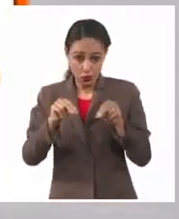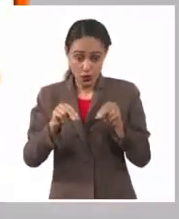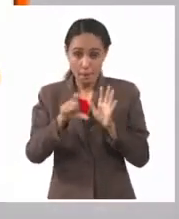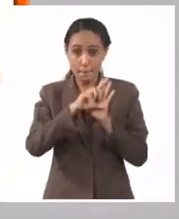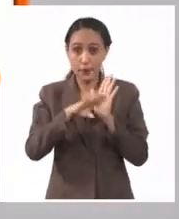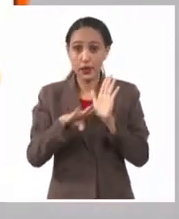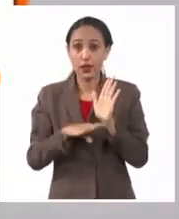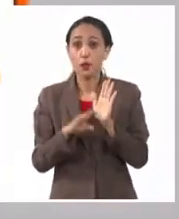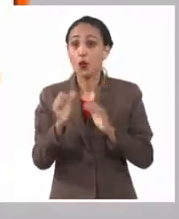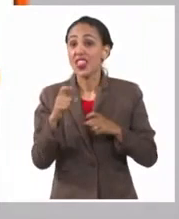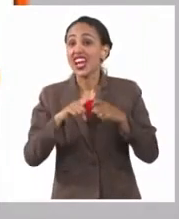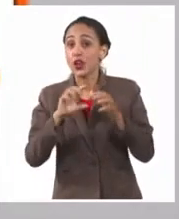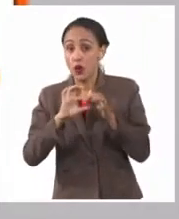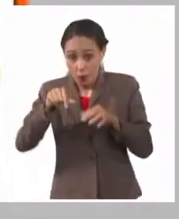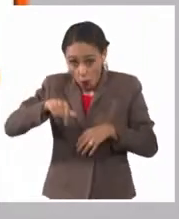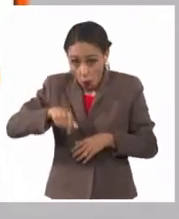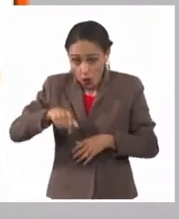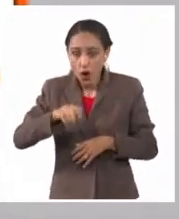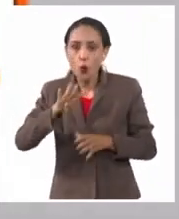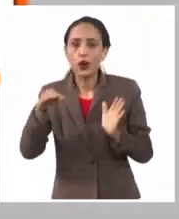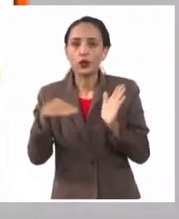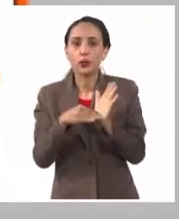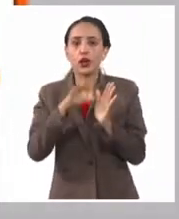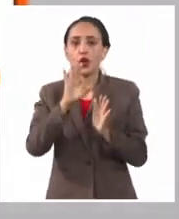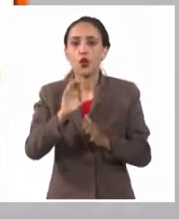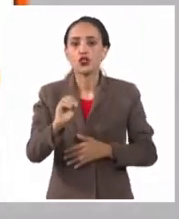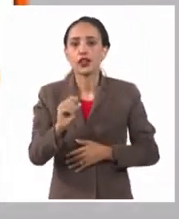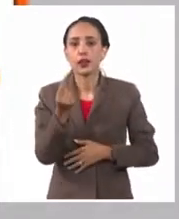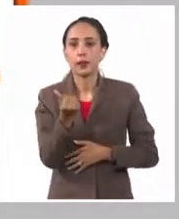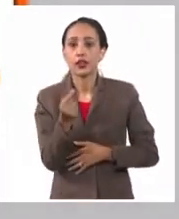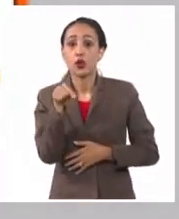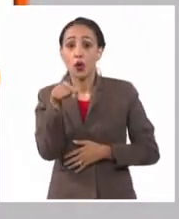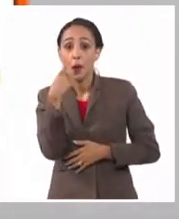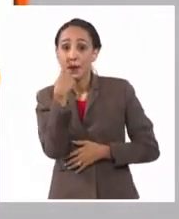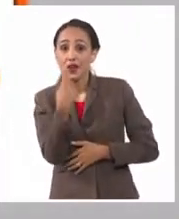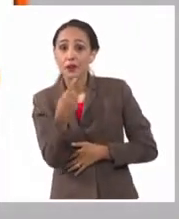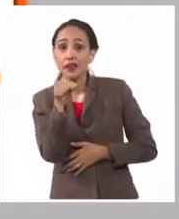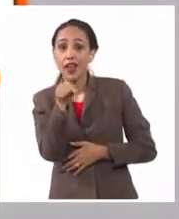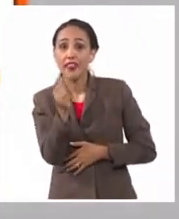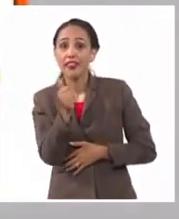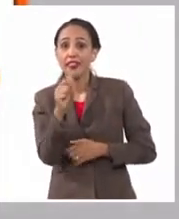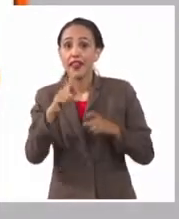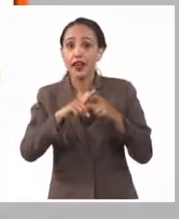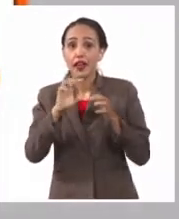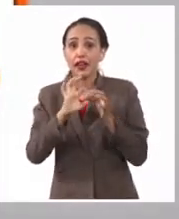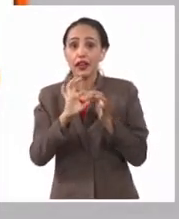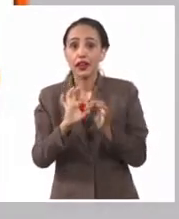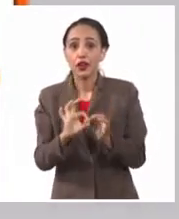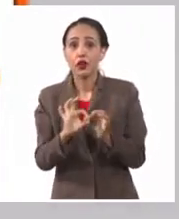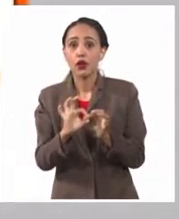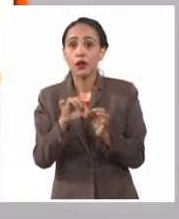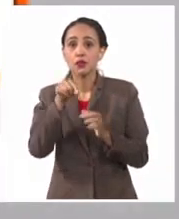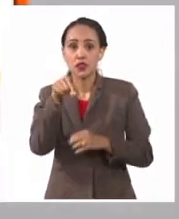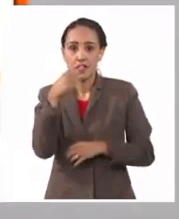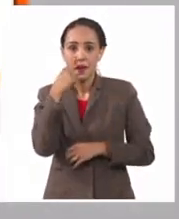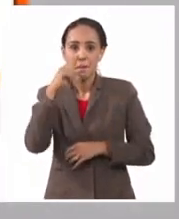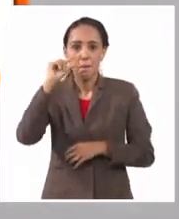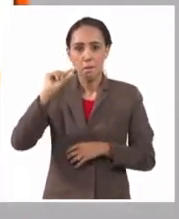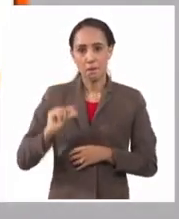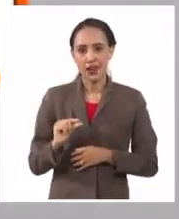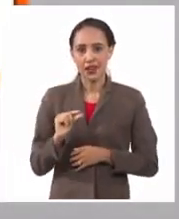kilogramos tendría que pagar 4.080 pesos. Por tanto, hay un nivel de disminución